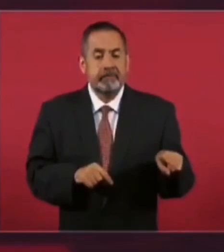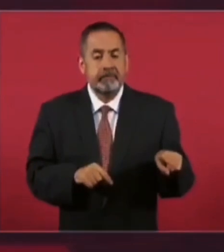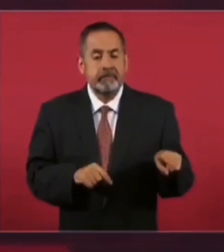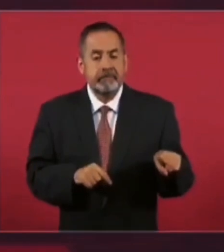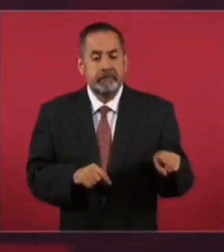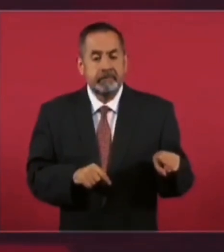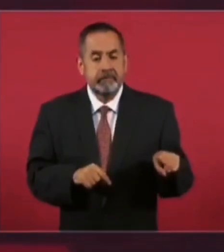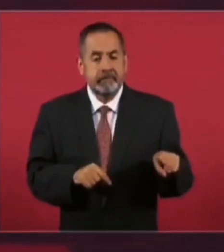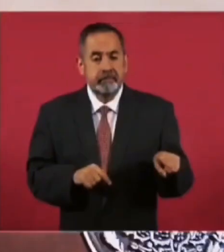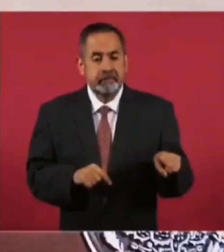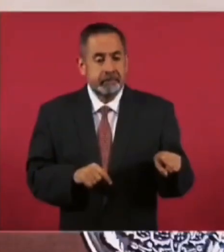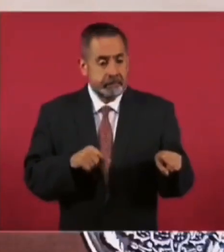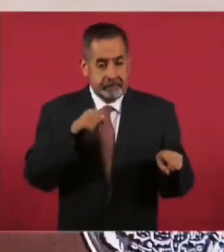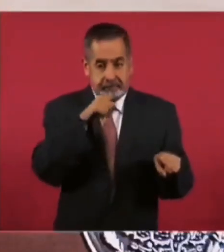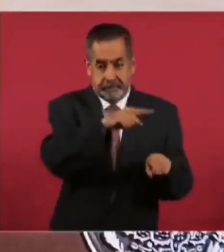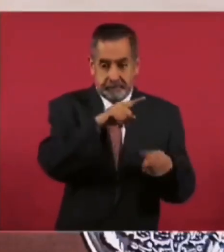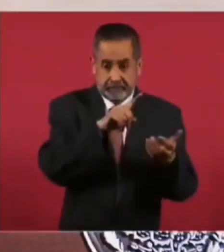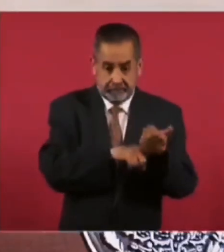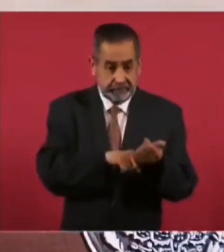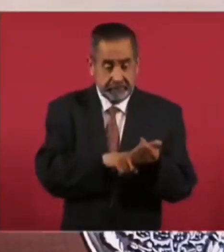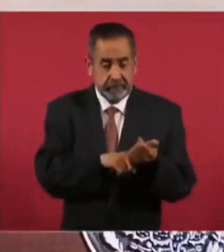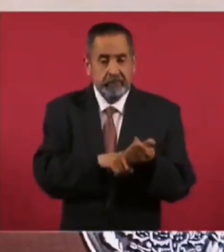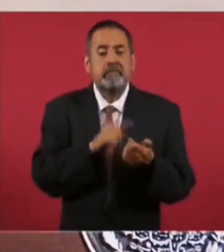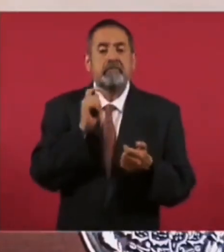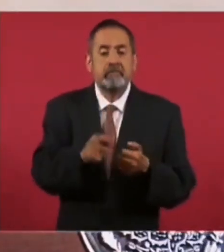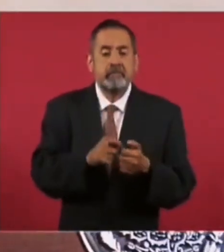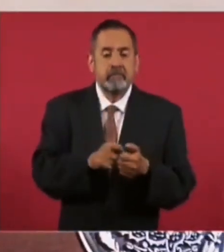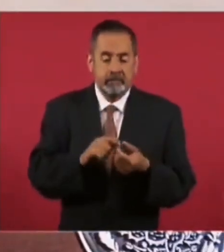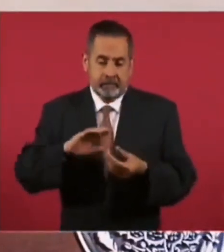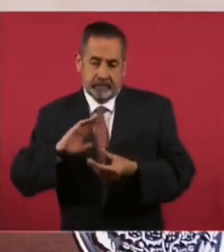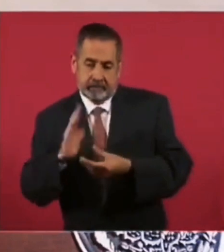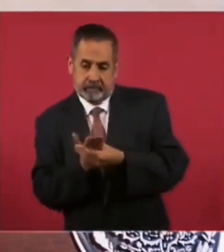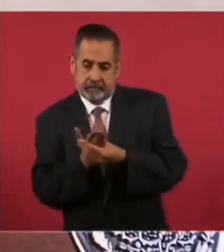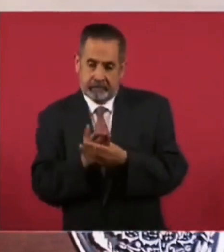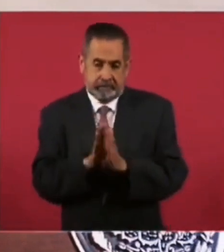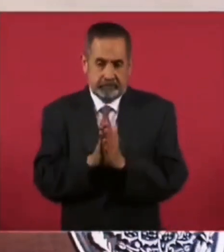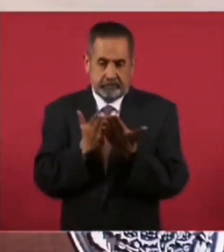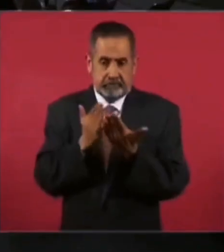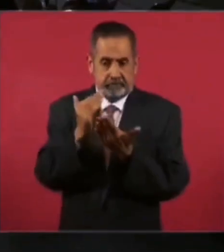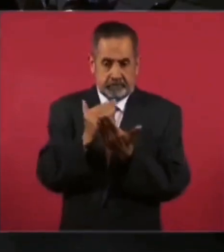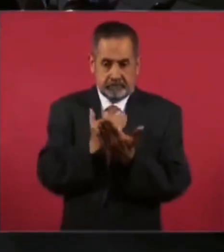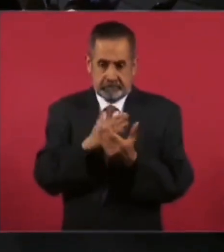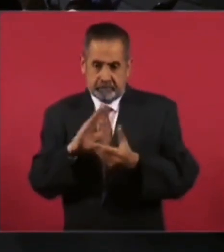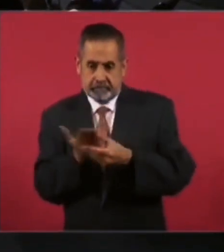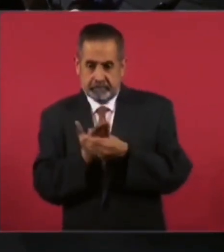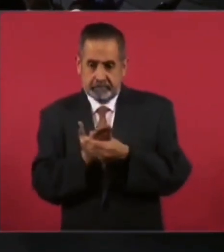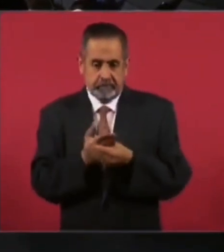Guarda en su escritorio